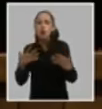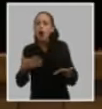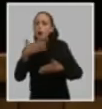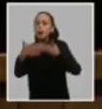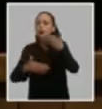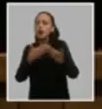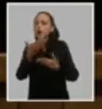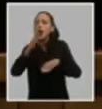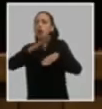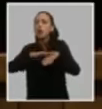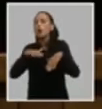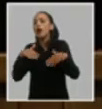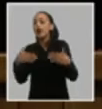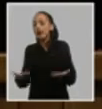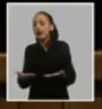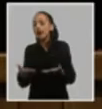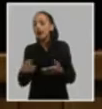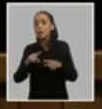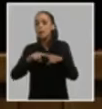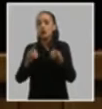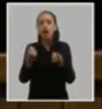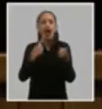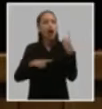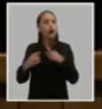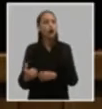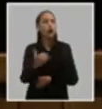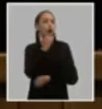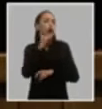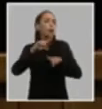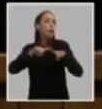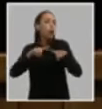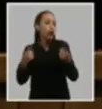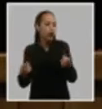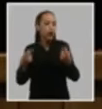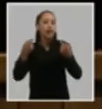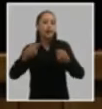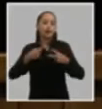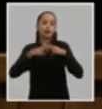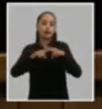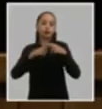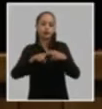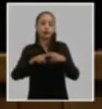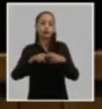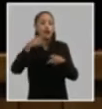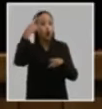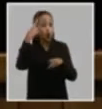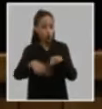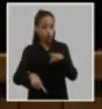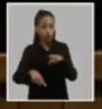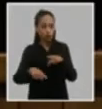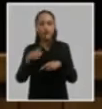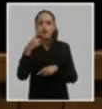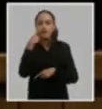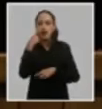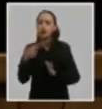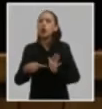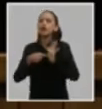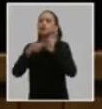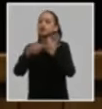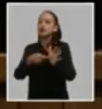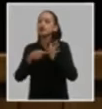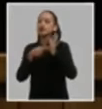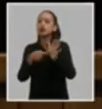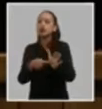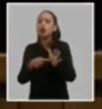y deficiencias y por otro a sugerir formas modos y elementos prácticos